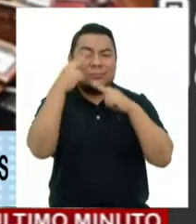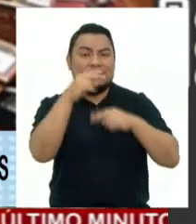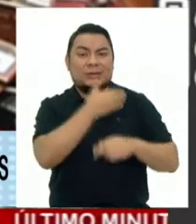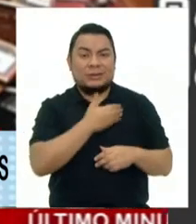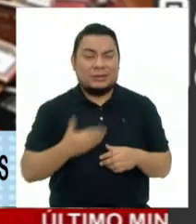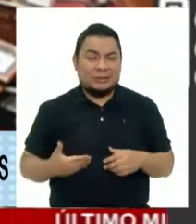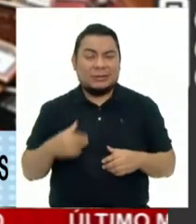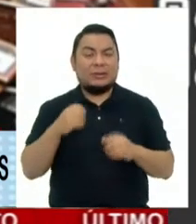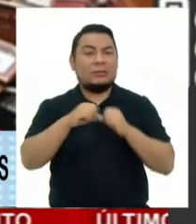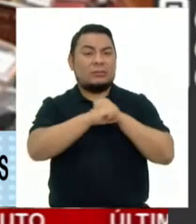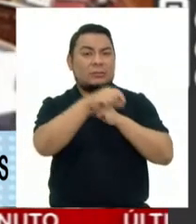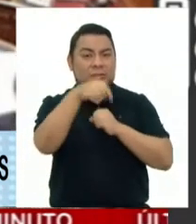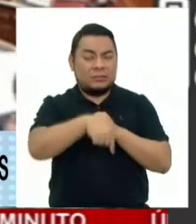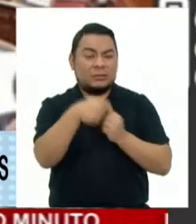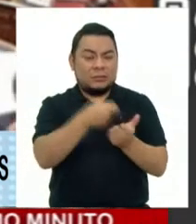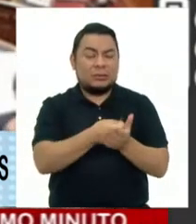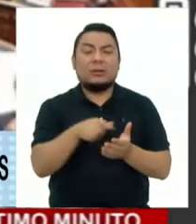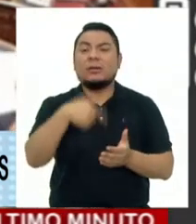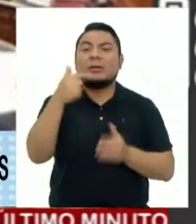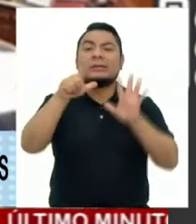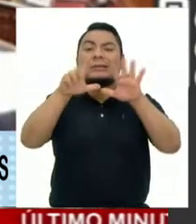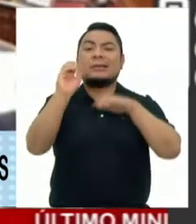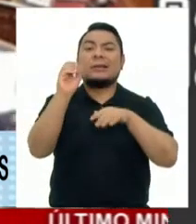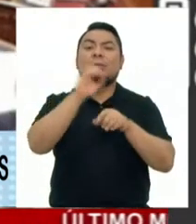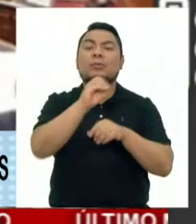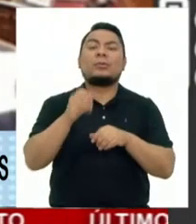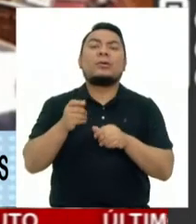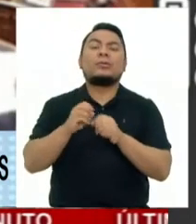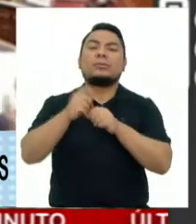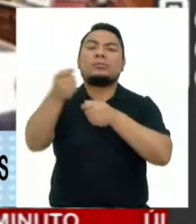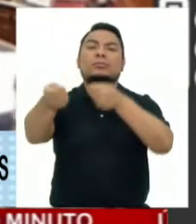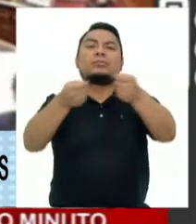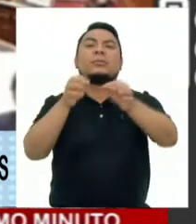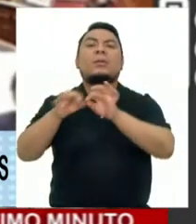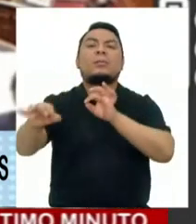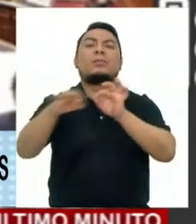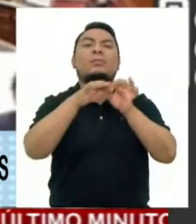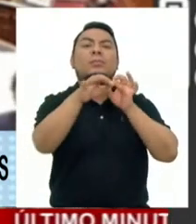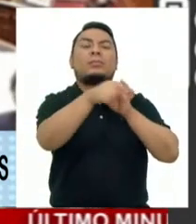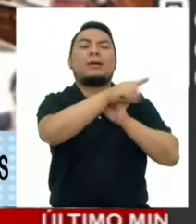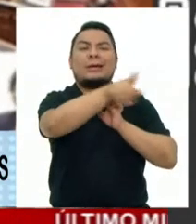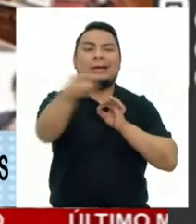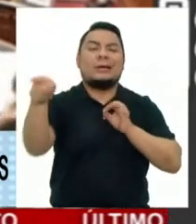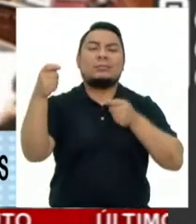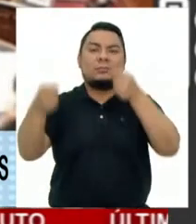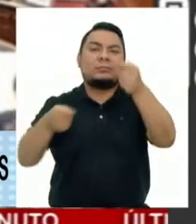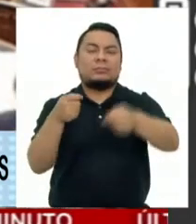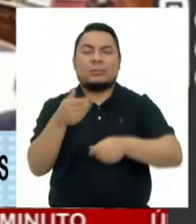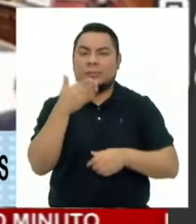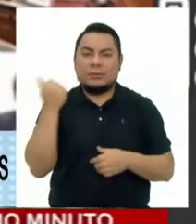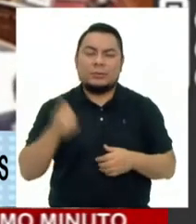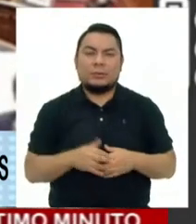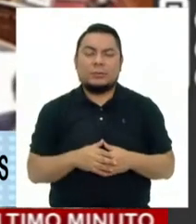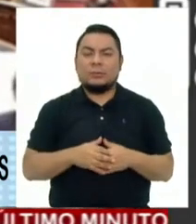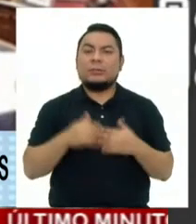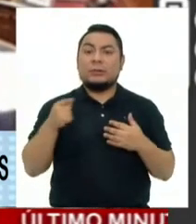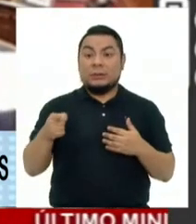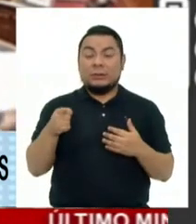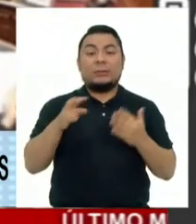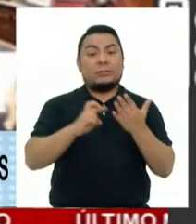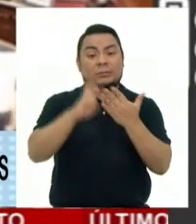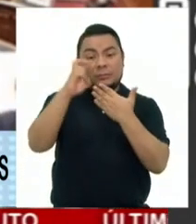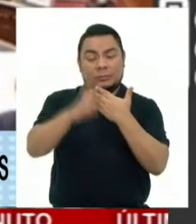70% debía derivarse a los medios ubicados en las distintas regiones del país. Finalmente, este